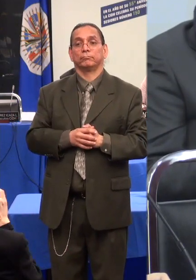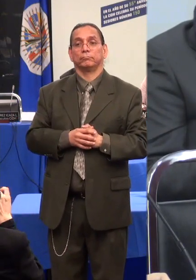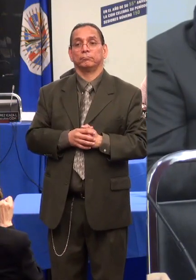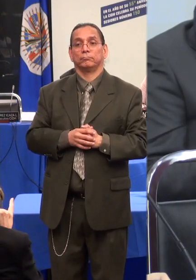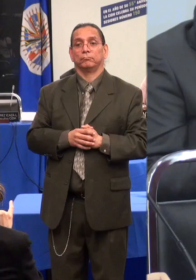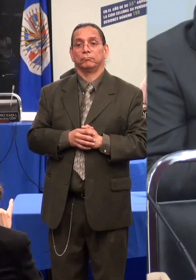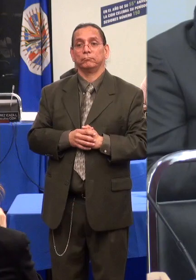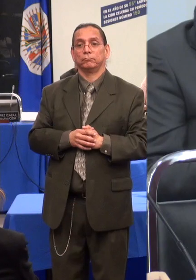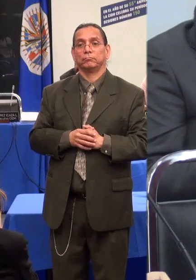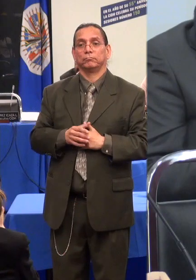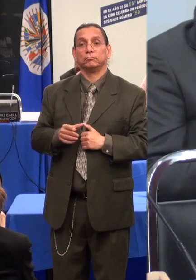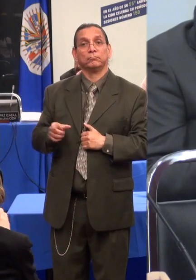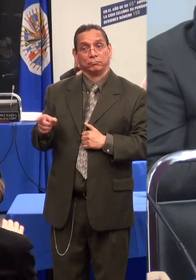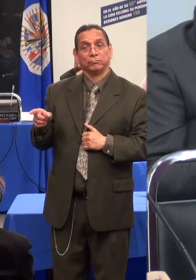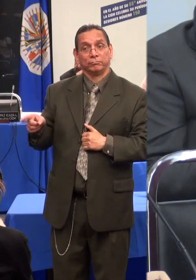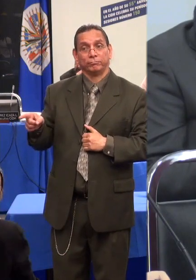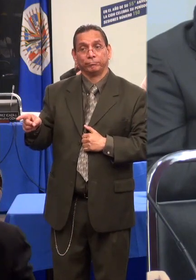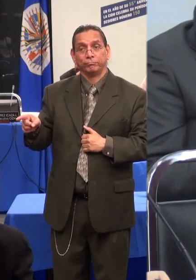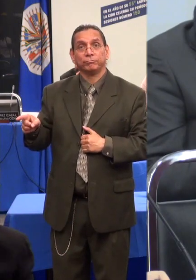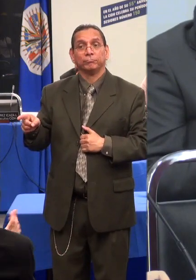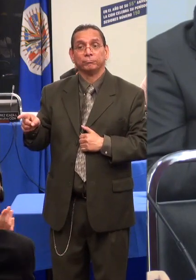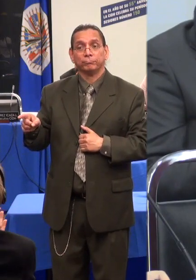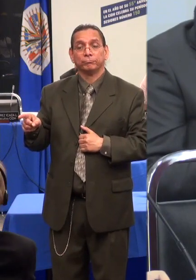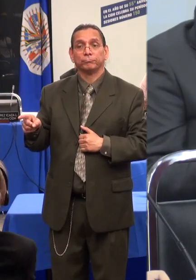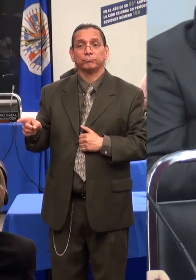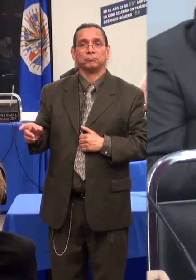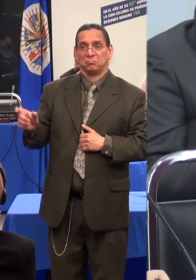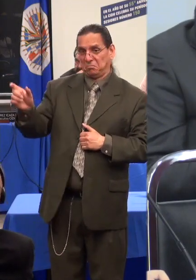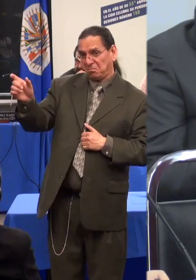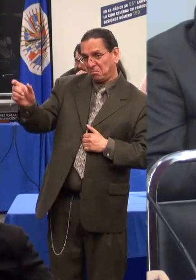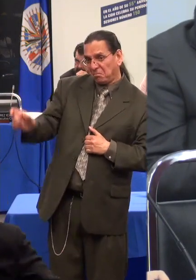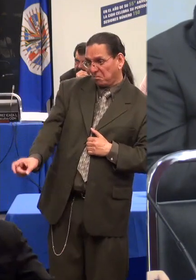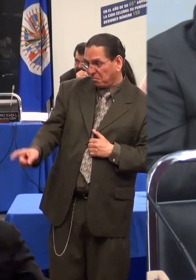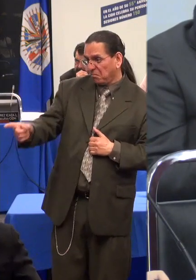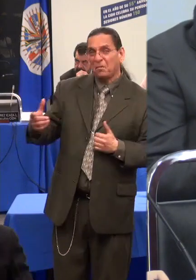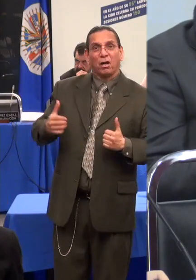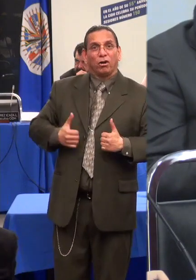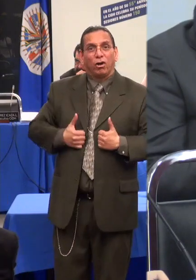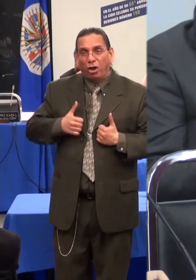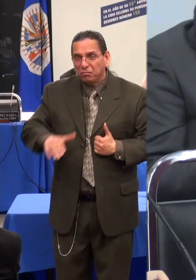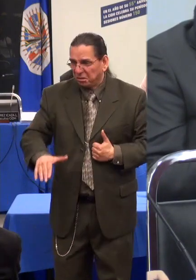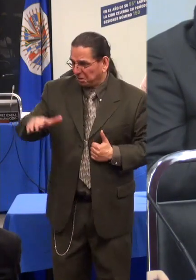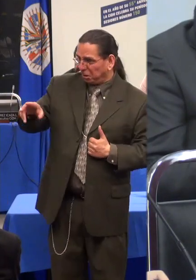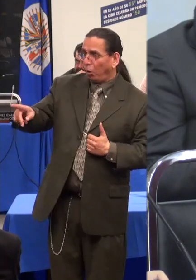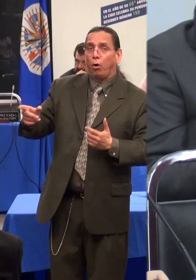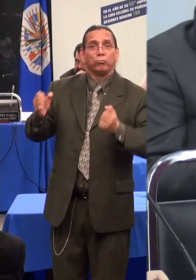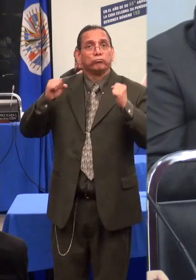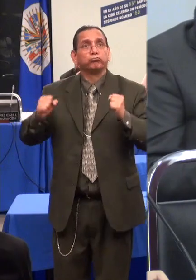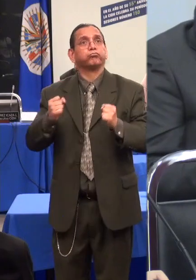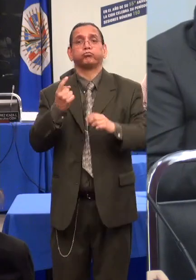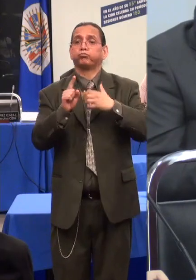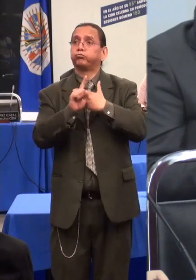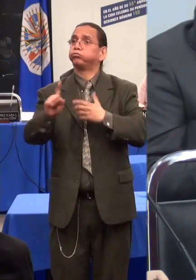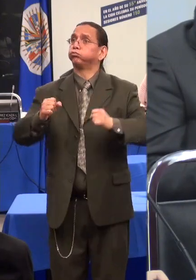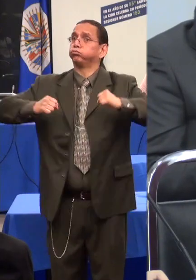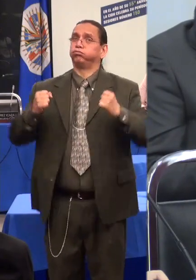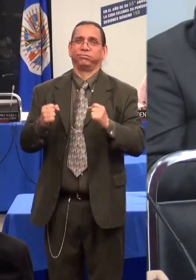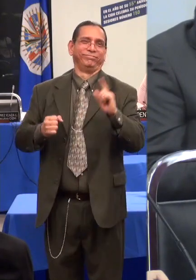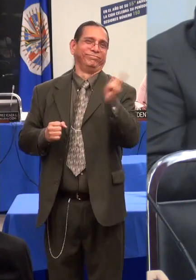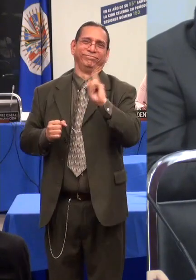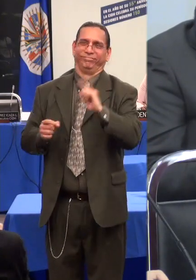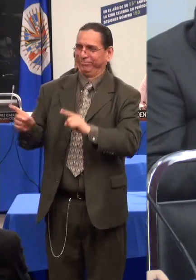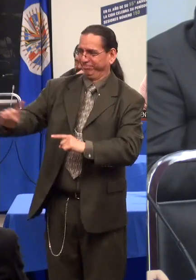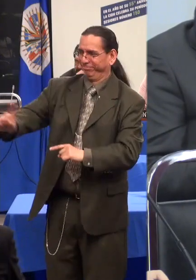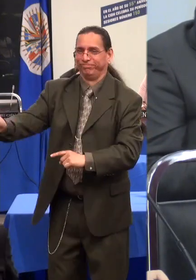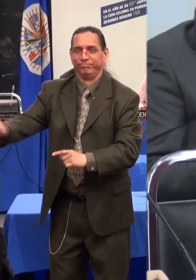normativa y en políticas públicas, así como las prácticas en las instituciones del Estado. La discapacidad en Colombia es sobre todo un